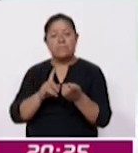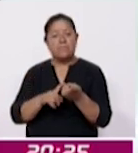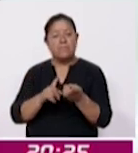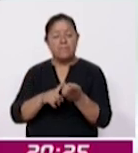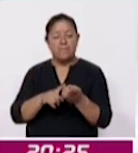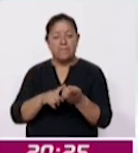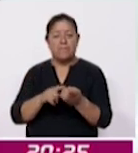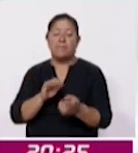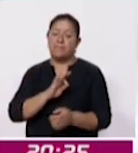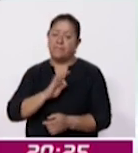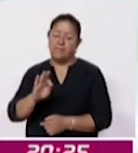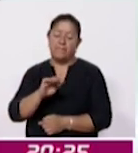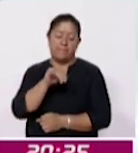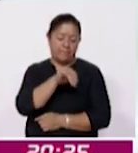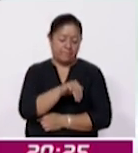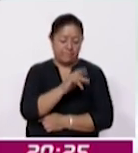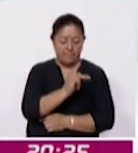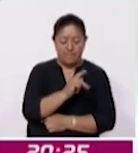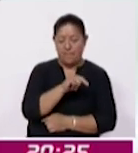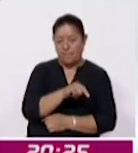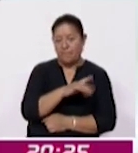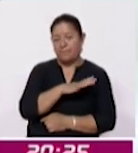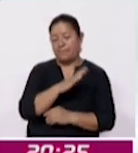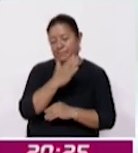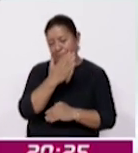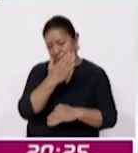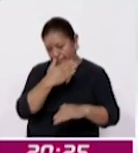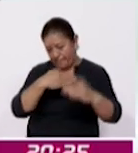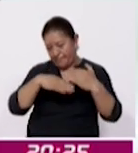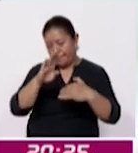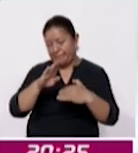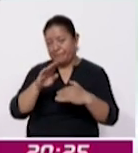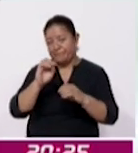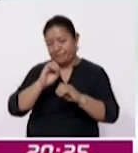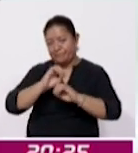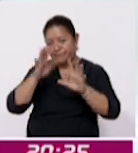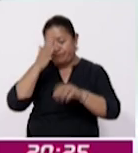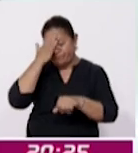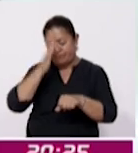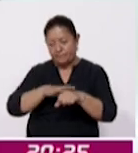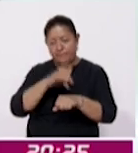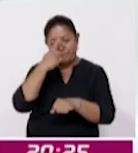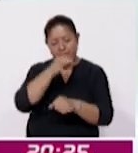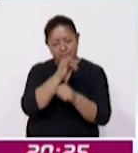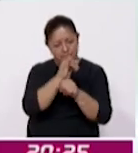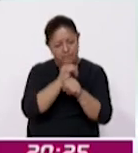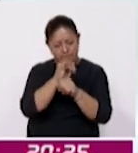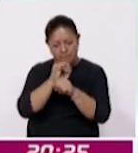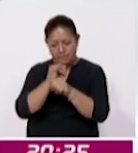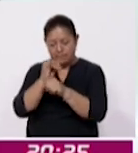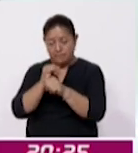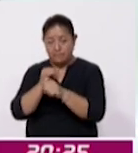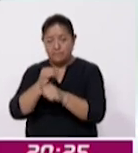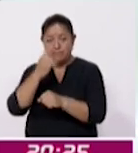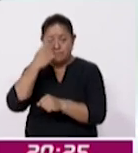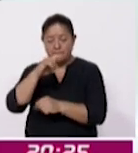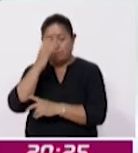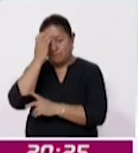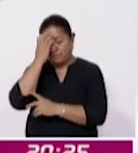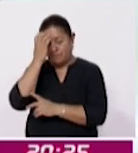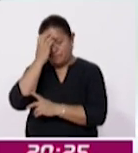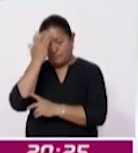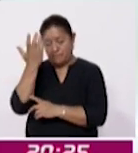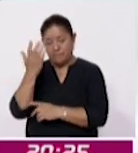Público avanzar con líneas claras en las diversas indagatorias para poder conocer